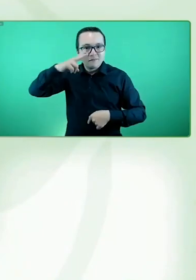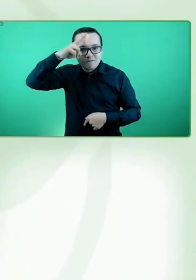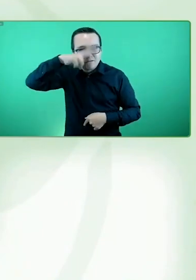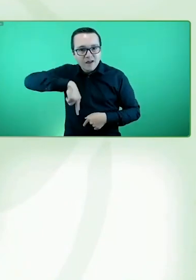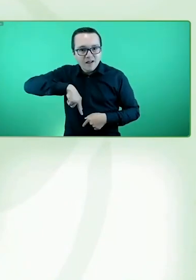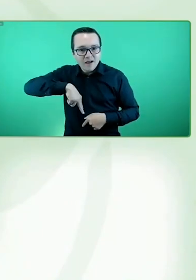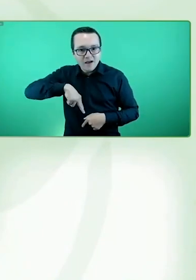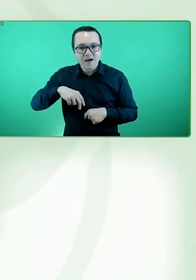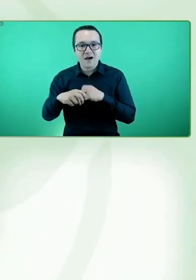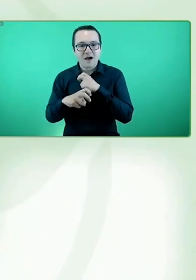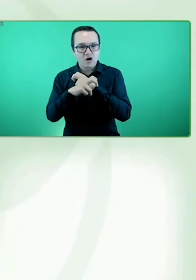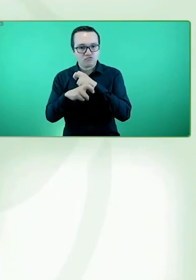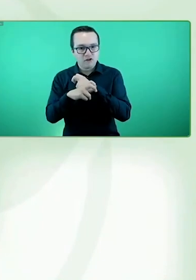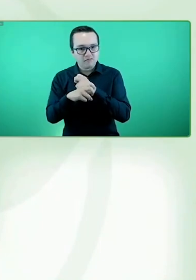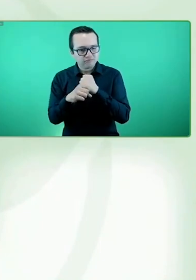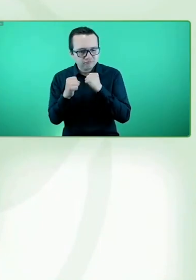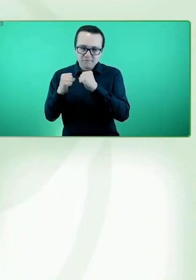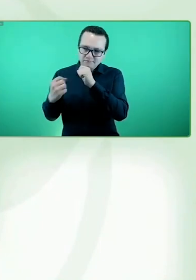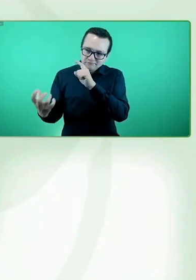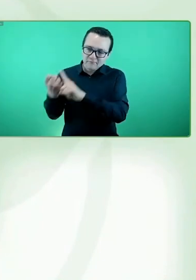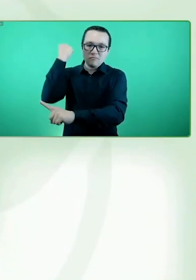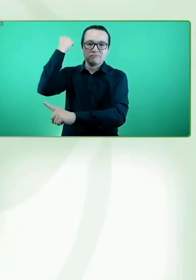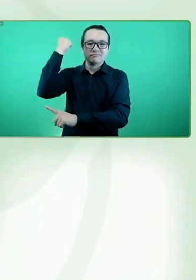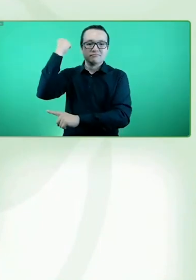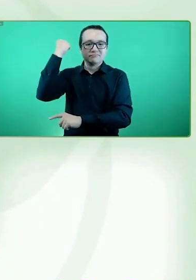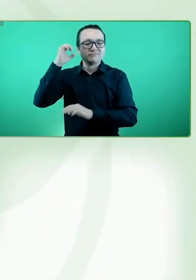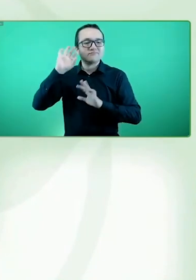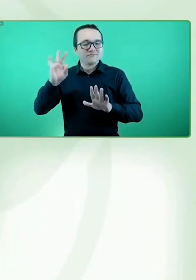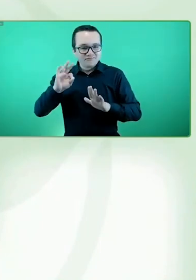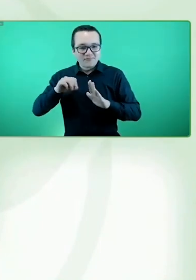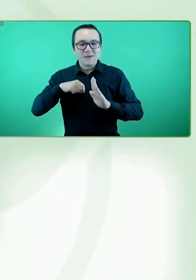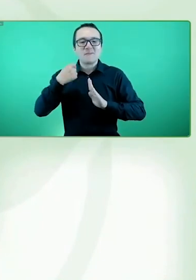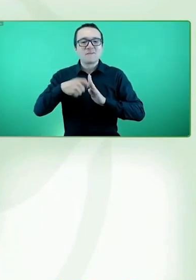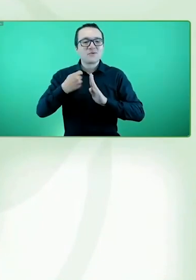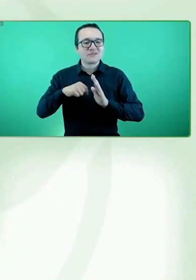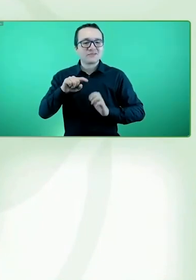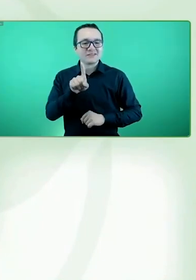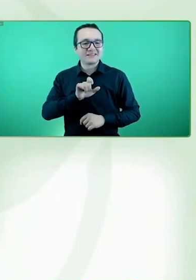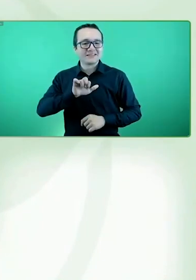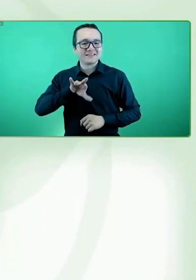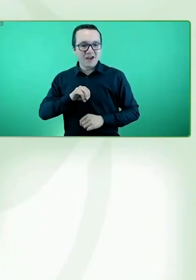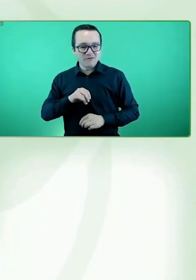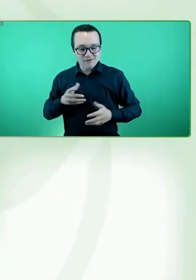el Ciro Project con más cercanía al mundo hispanoparlante. Carola, muchísimas gracias.